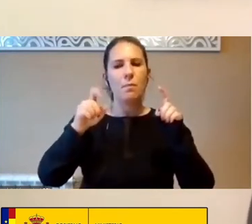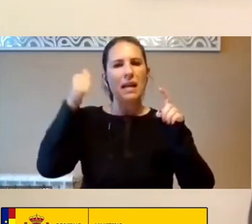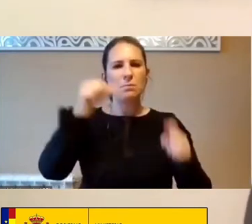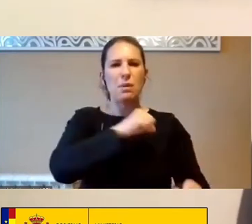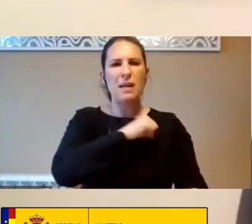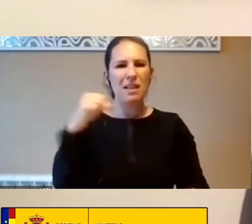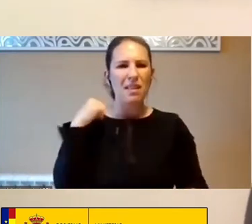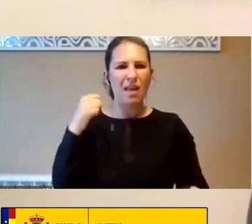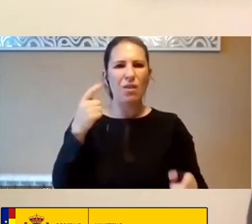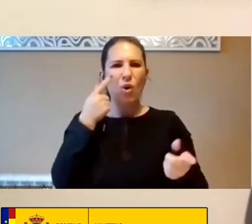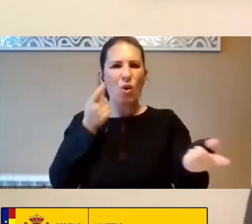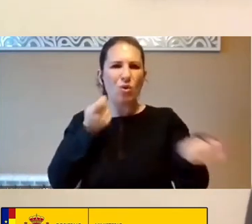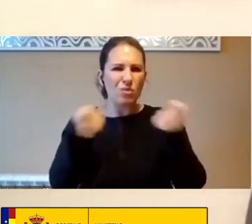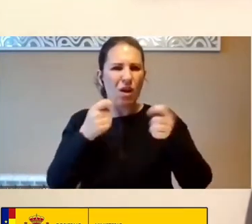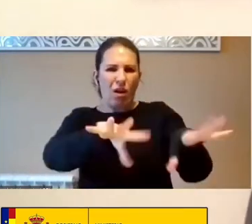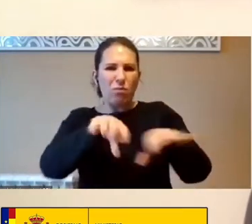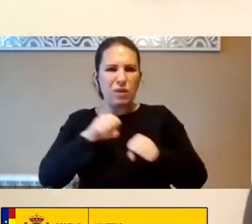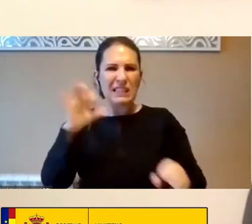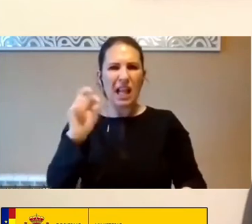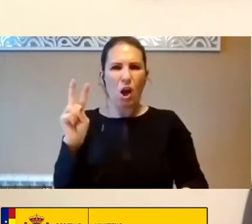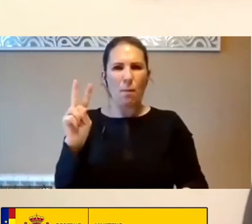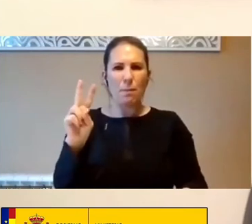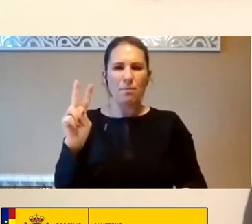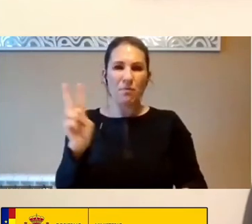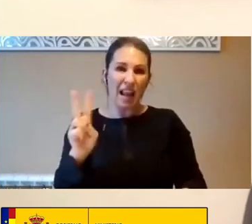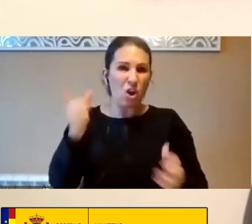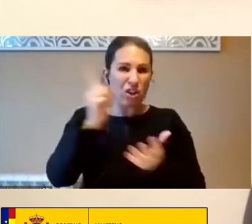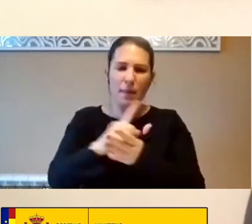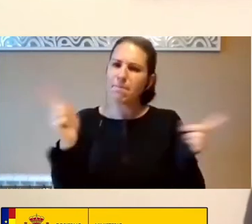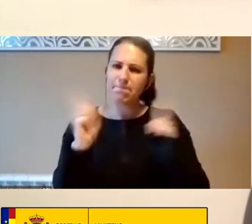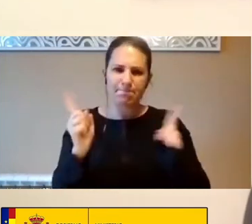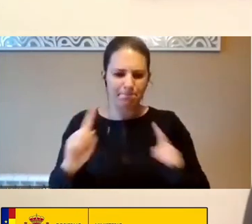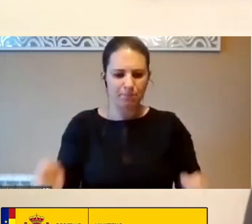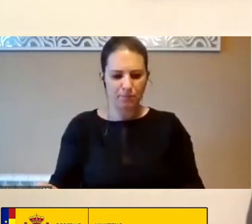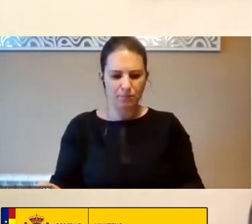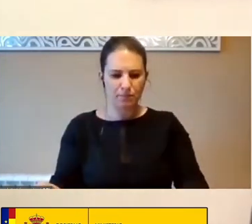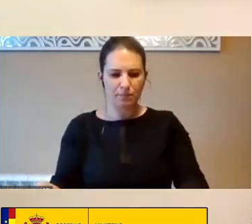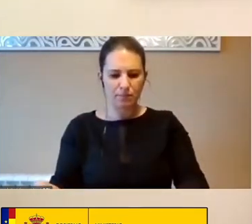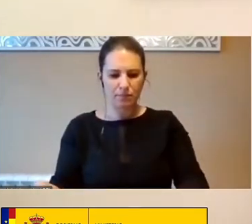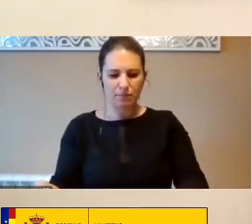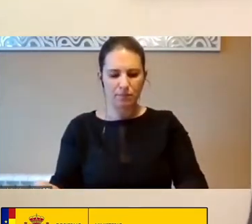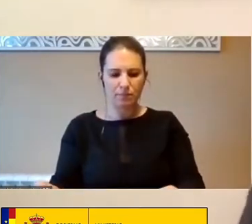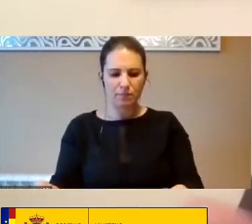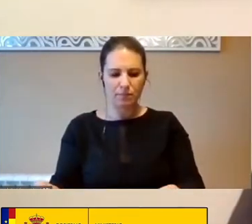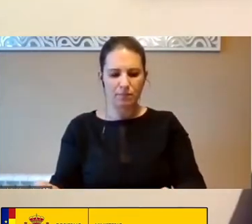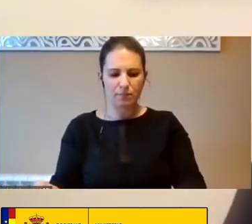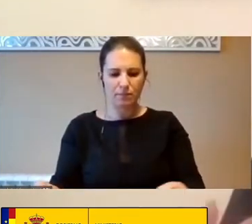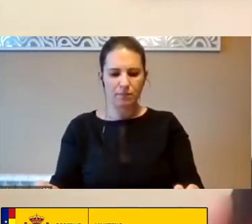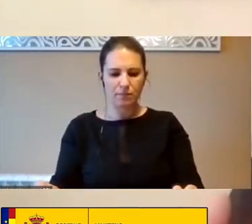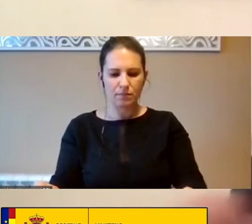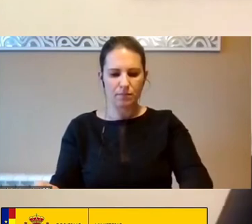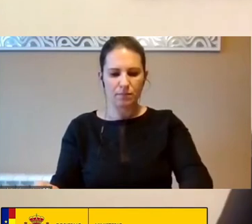Controlado Por Los Gigantes De Silicon Valley Y El Segundo Es Porque Creo Que